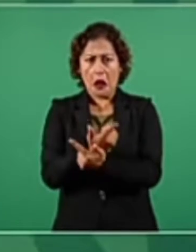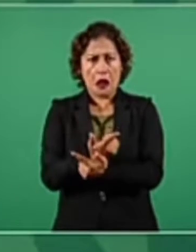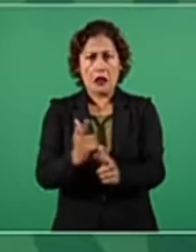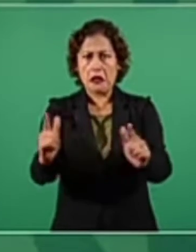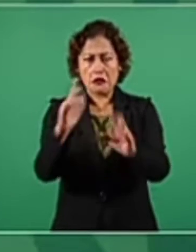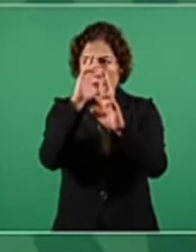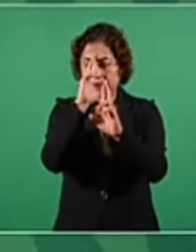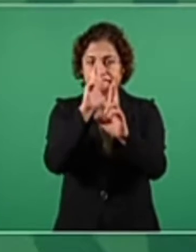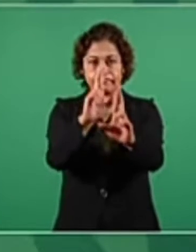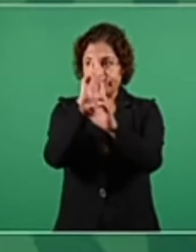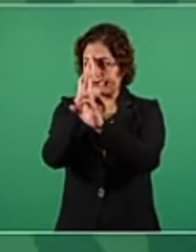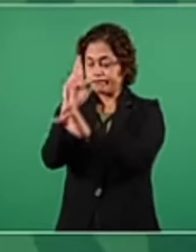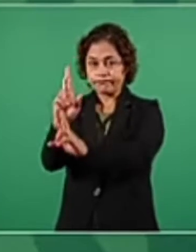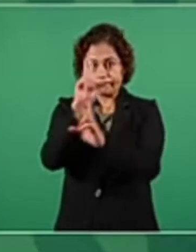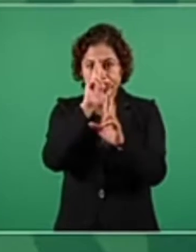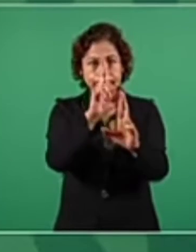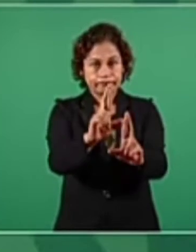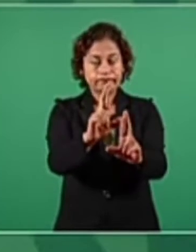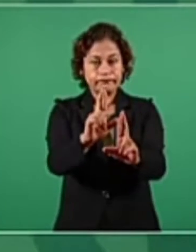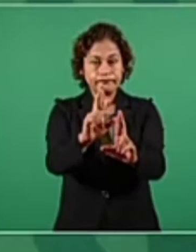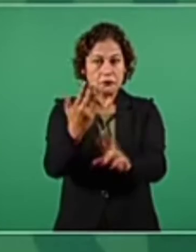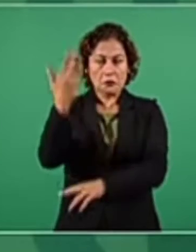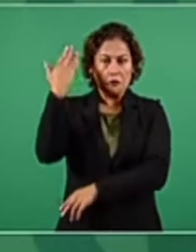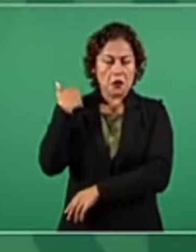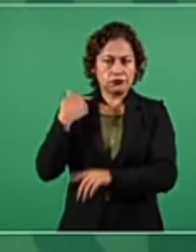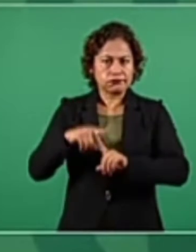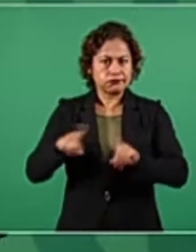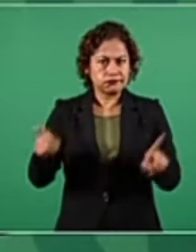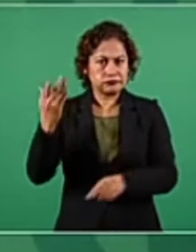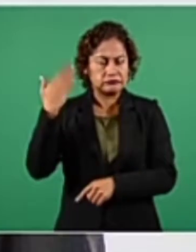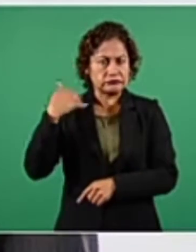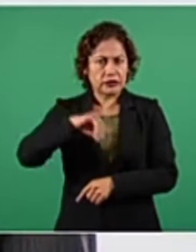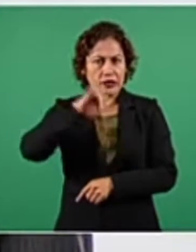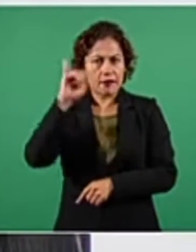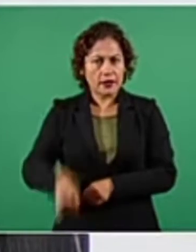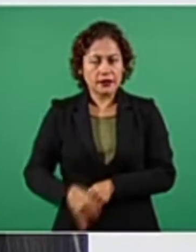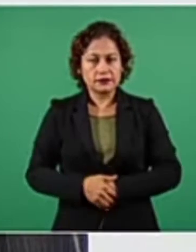a otros poderes. Nunca.